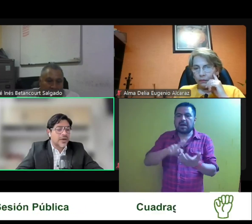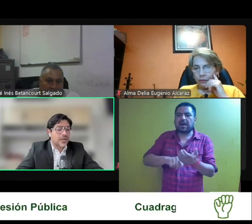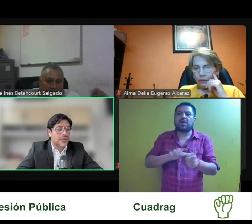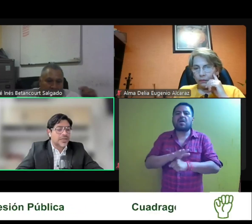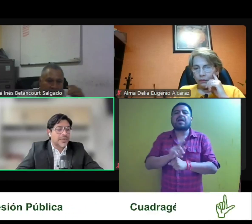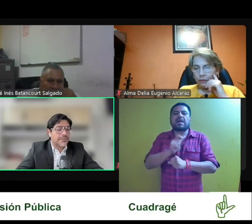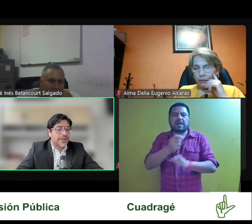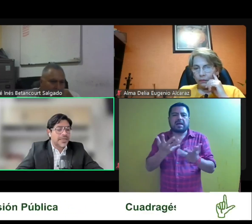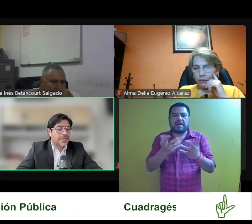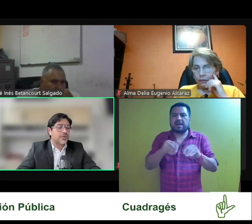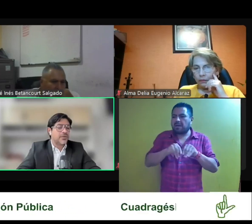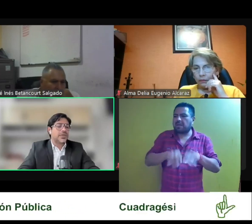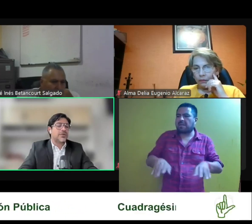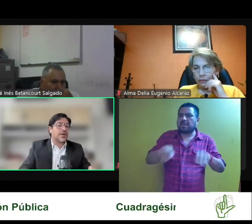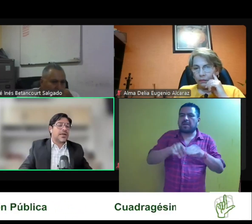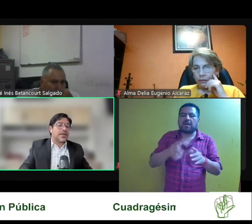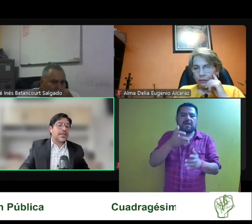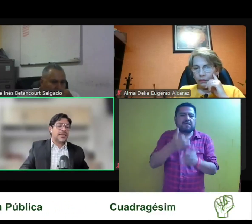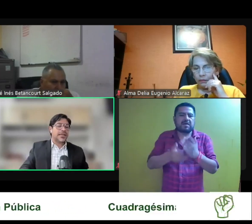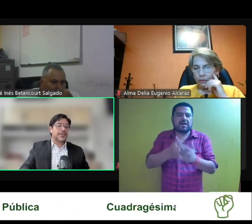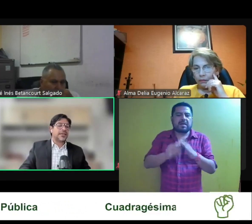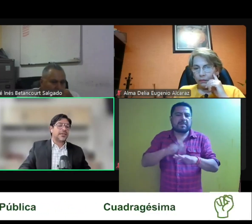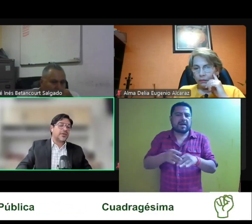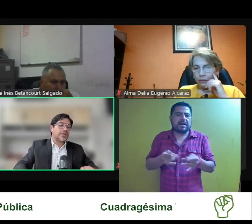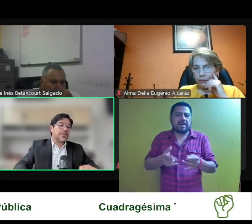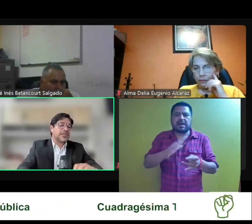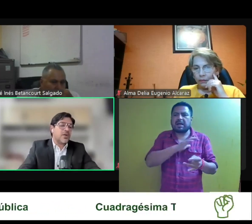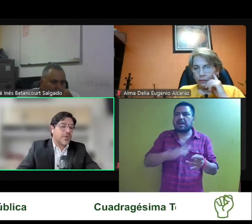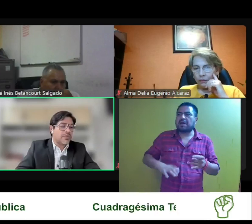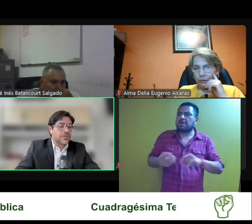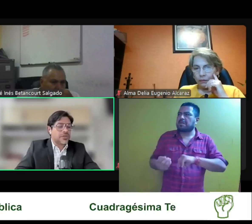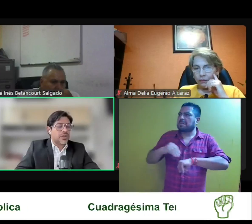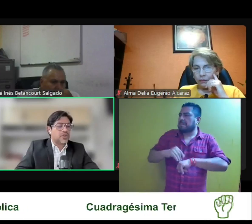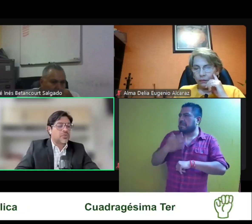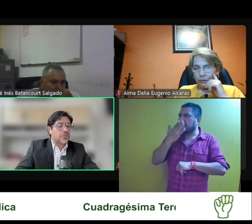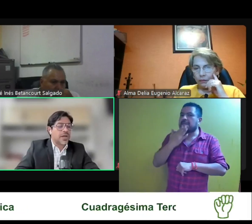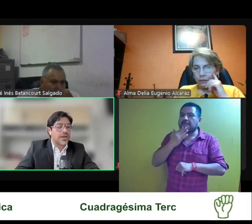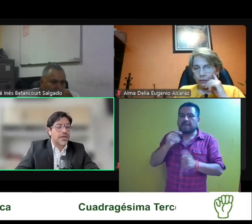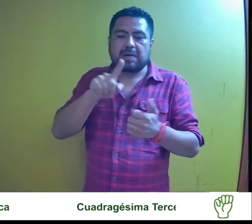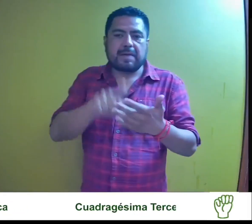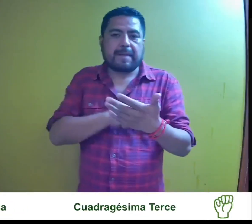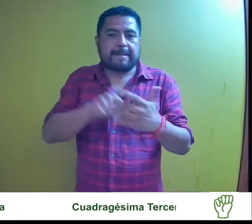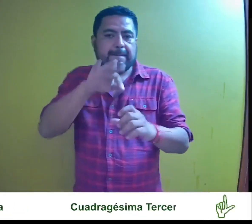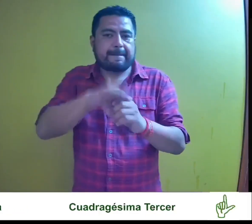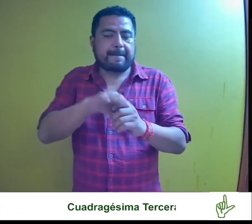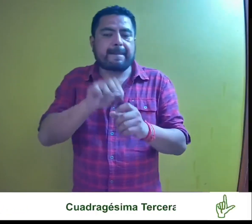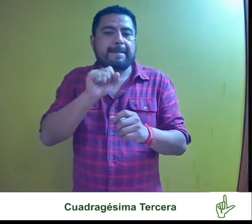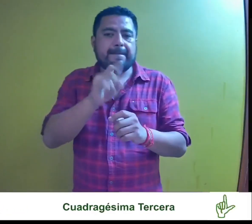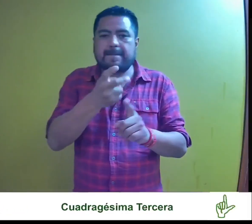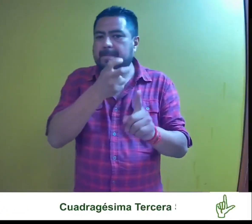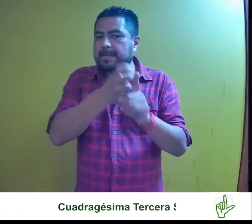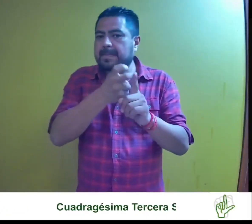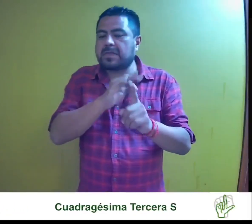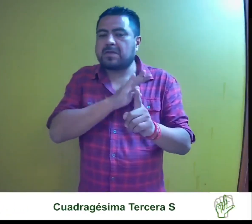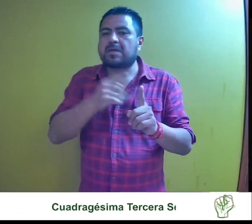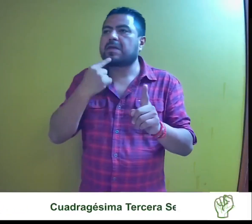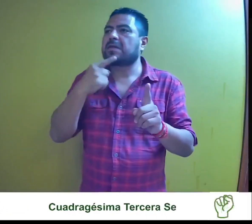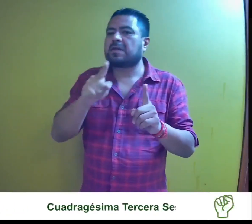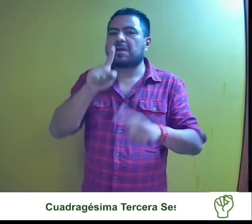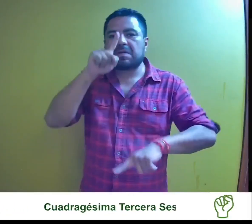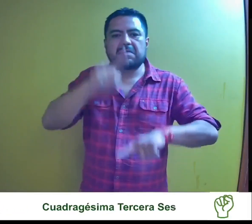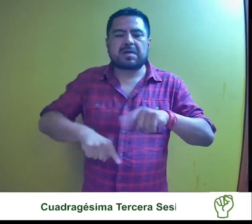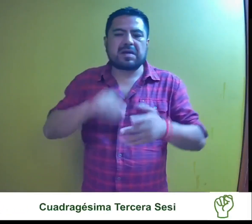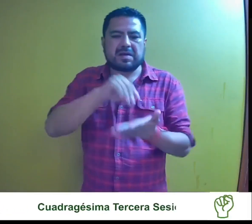realizado actos de campaña sin contar con la calidad de candidato registrado para un puesto de elección popular y que por ese acto denunciado viola lo